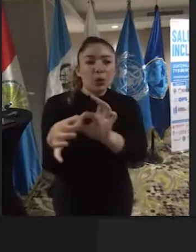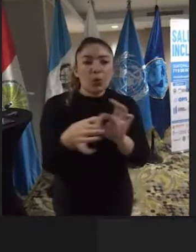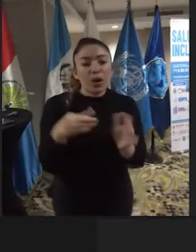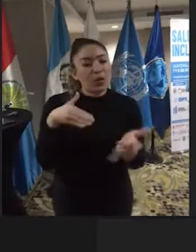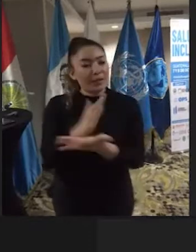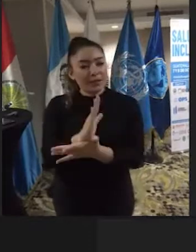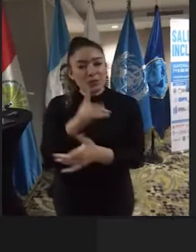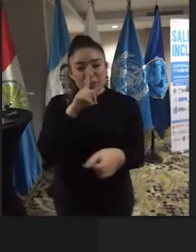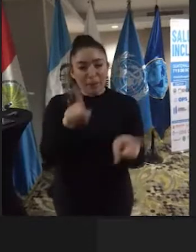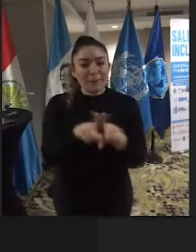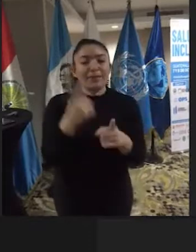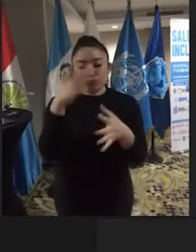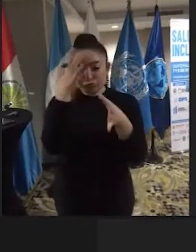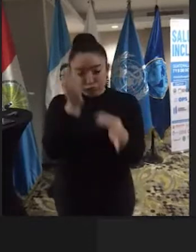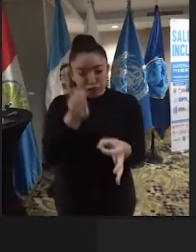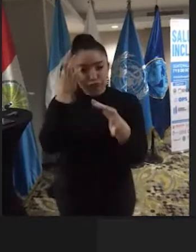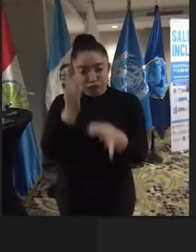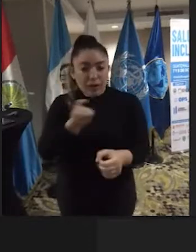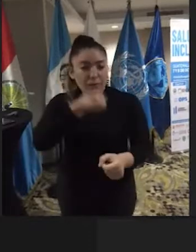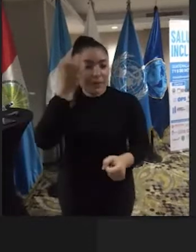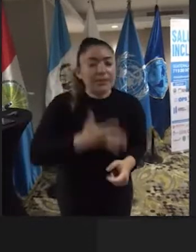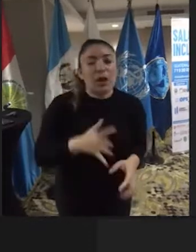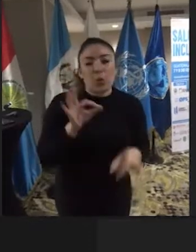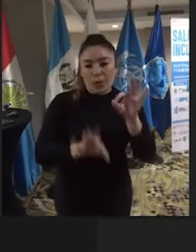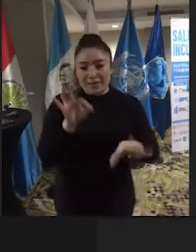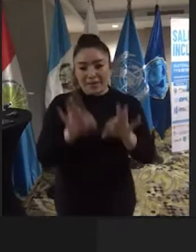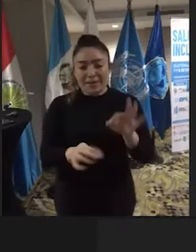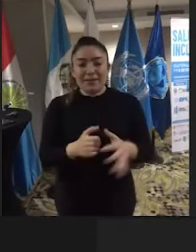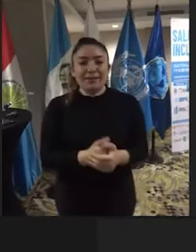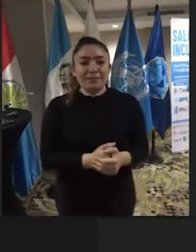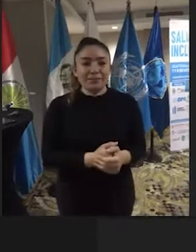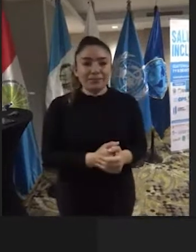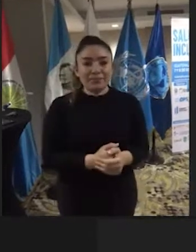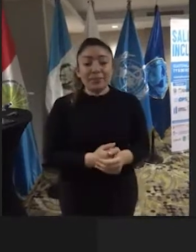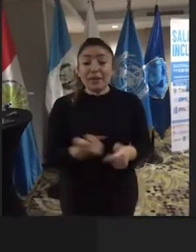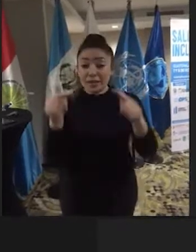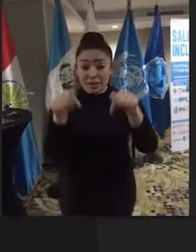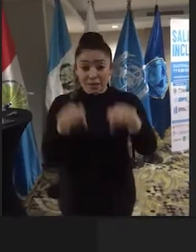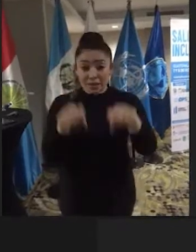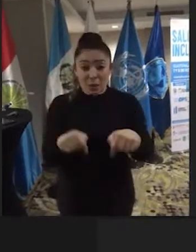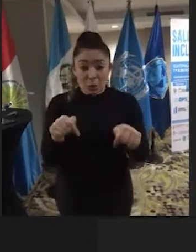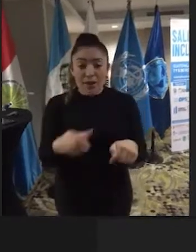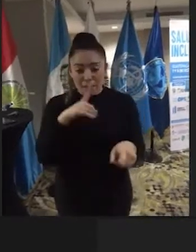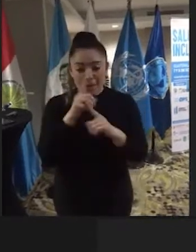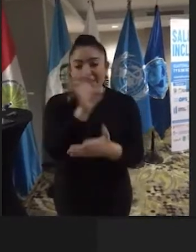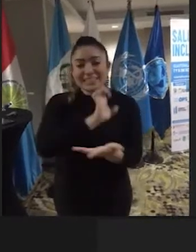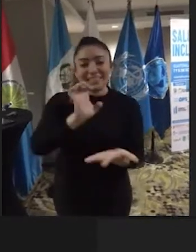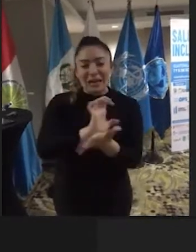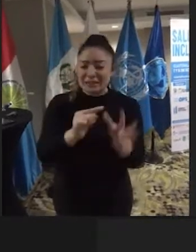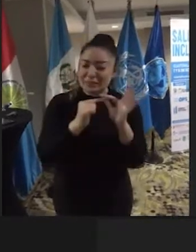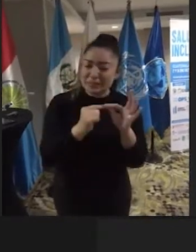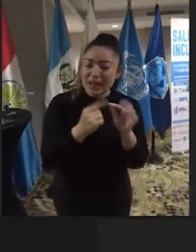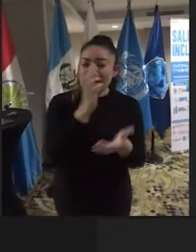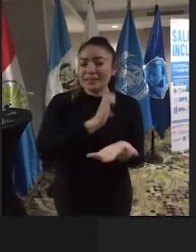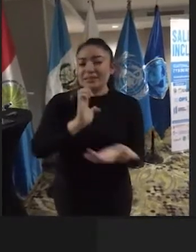de la toma de decisiones, de la capacidad jurídica. Y ahora los estados y especialmente el estado de